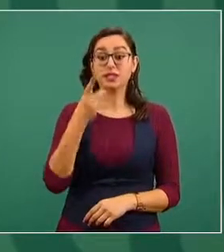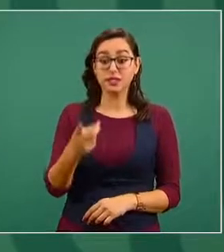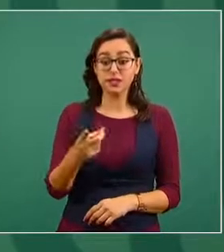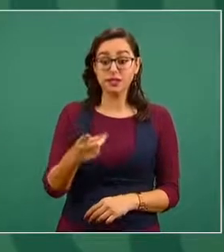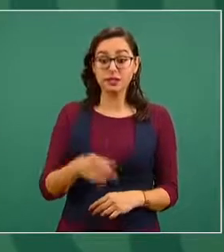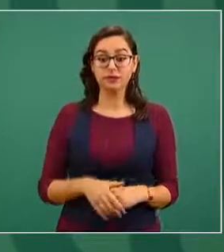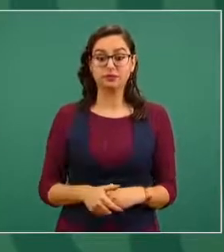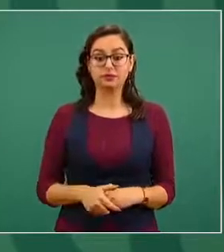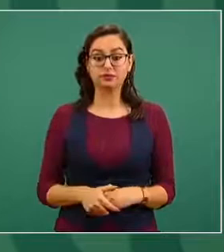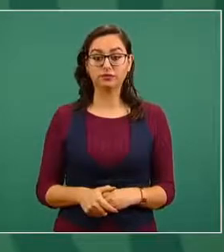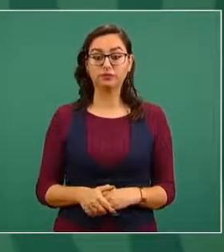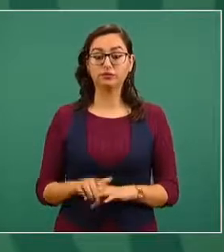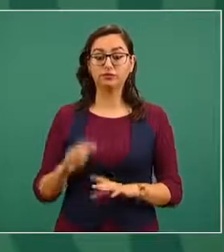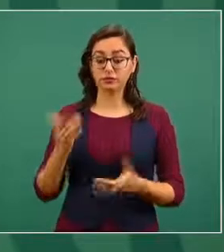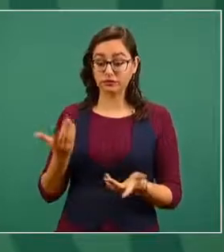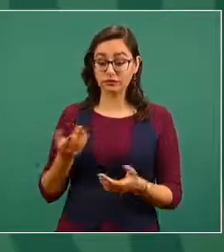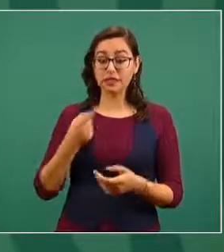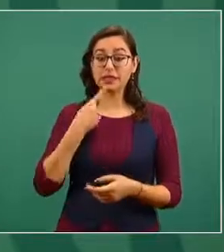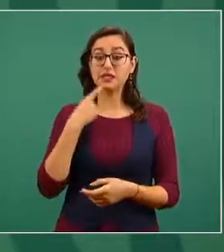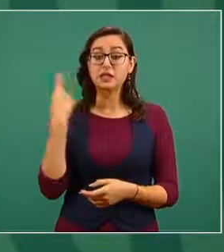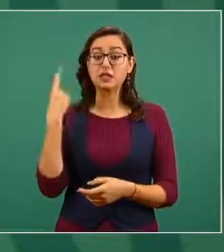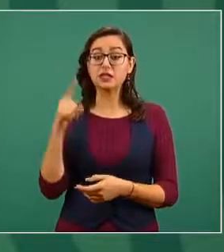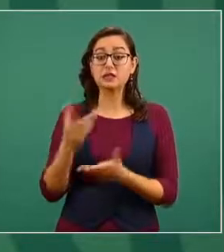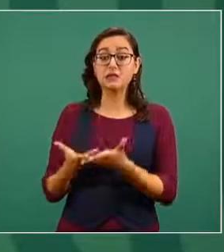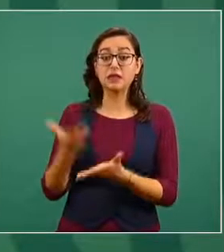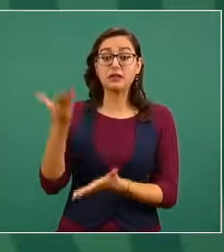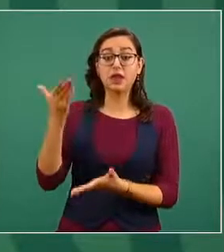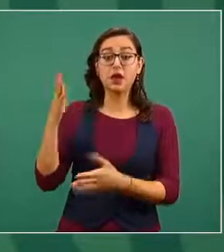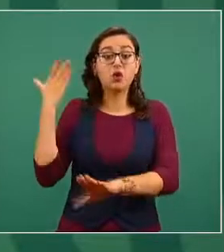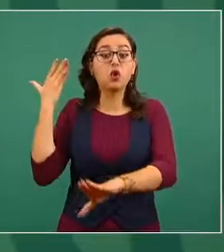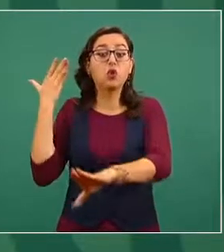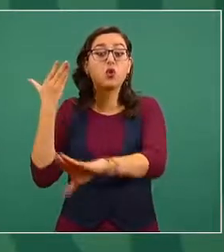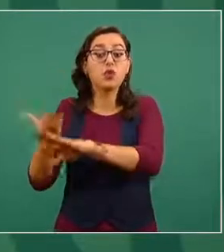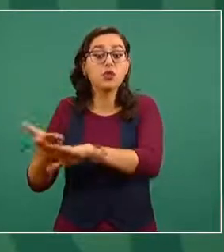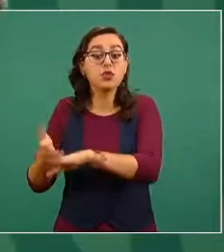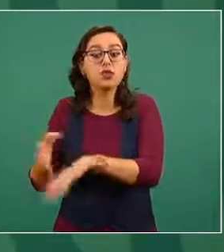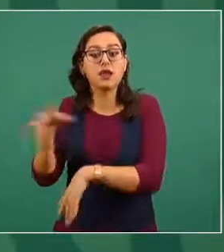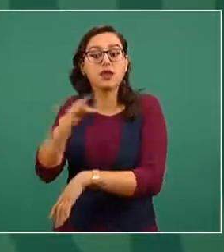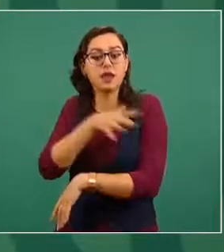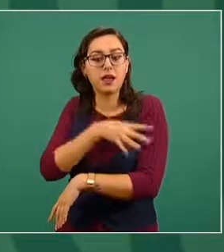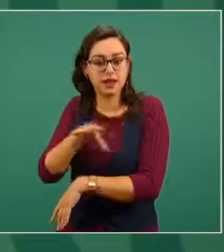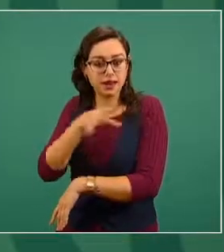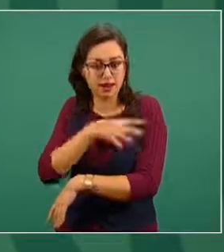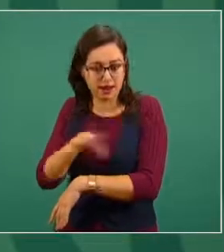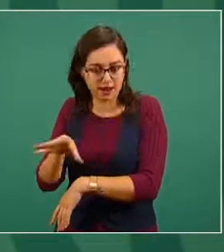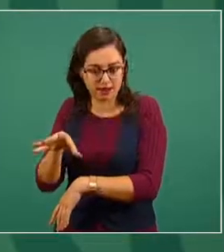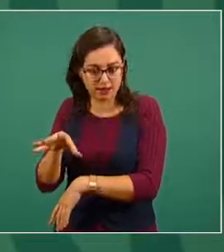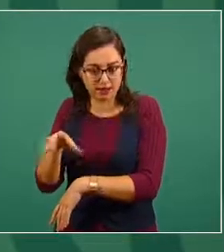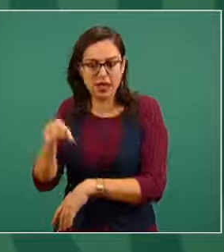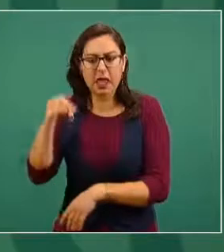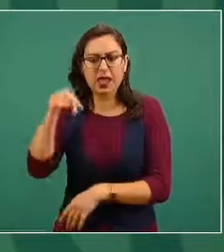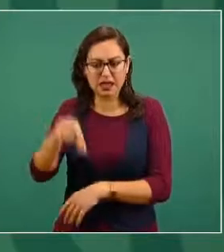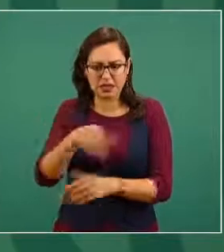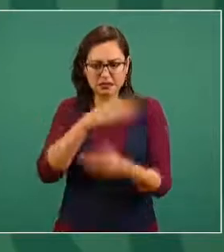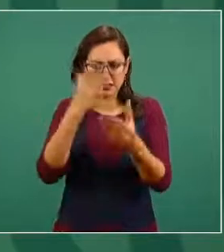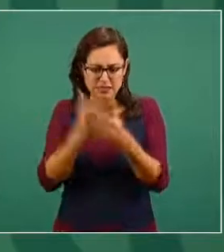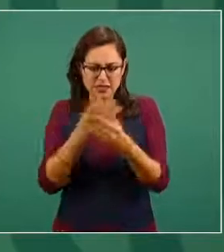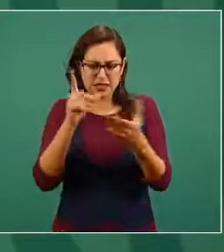era sobre el general el expediente se elabora